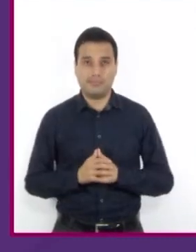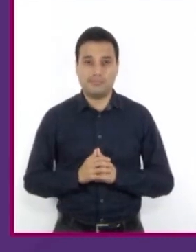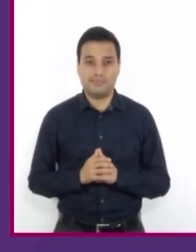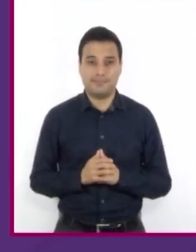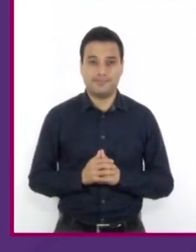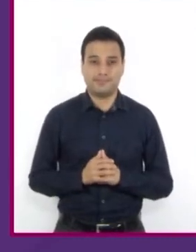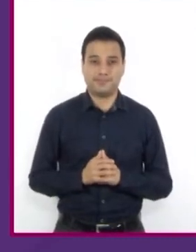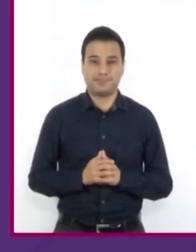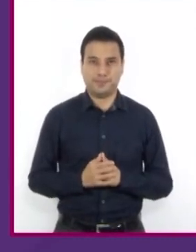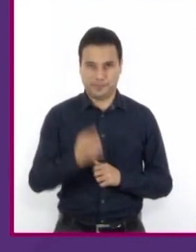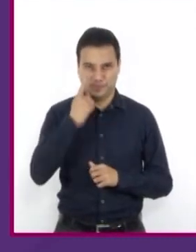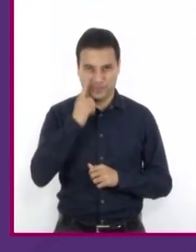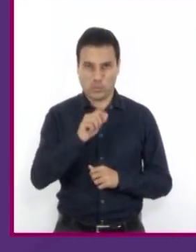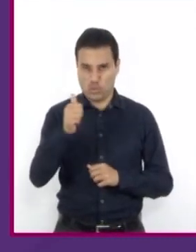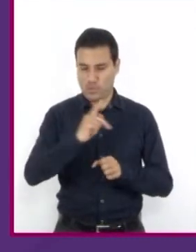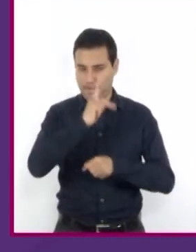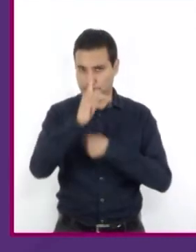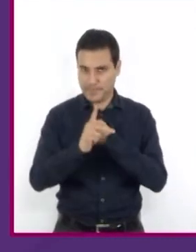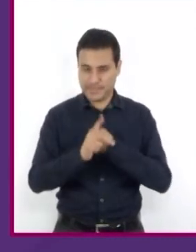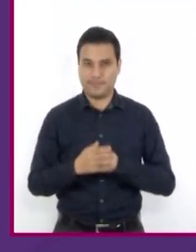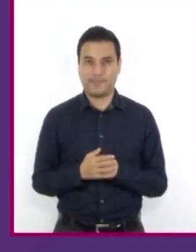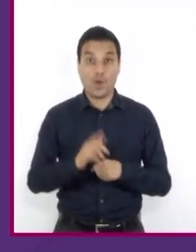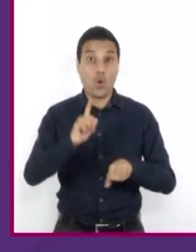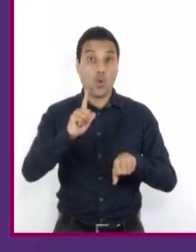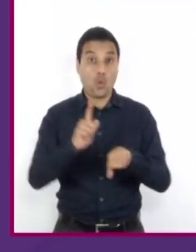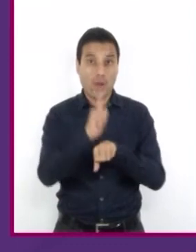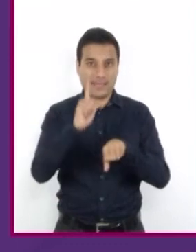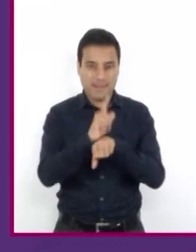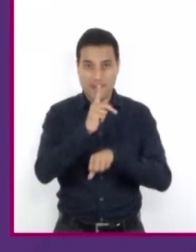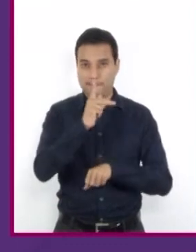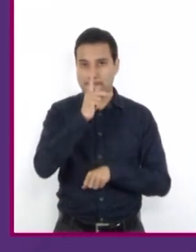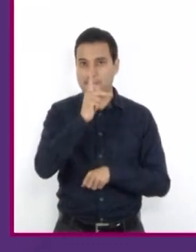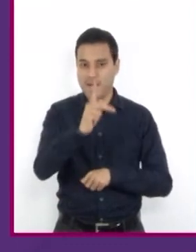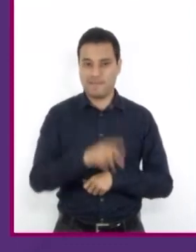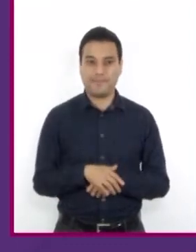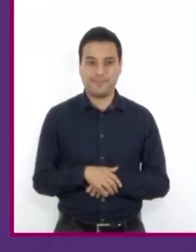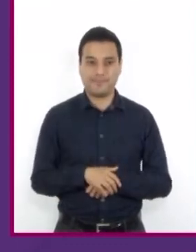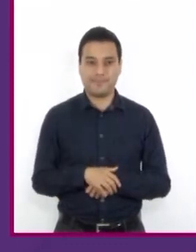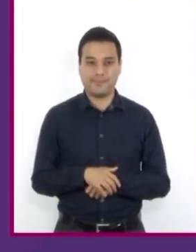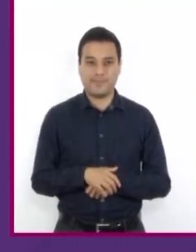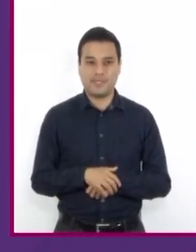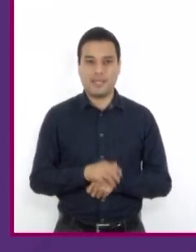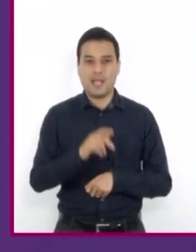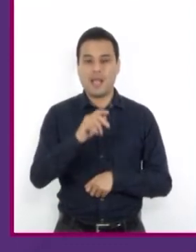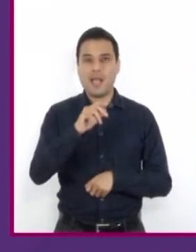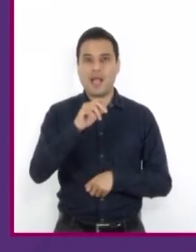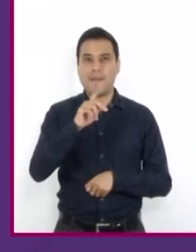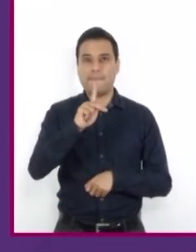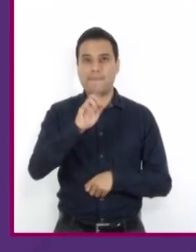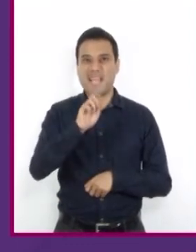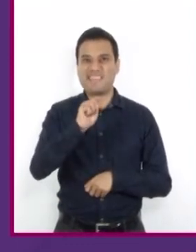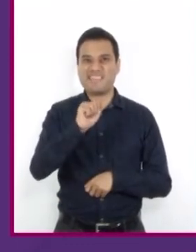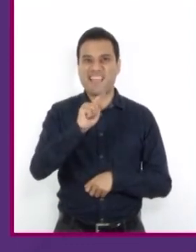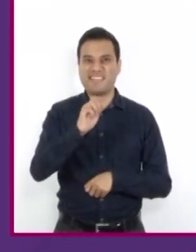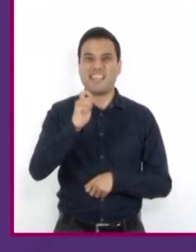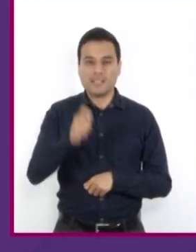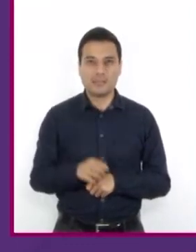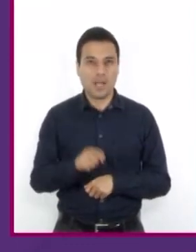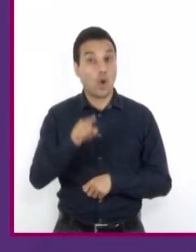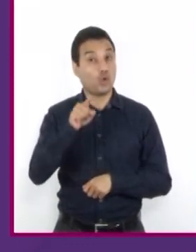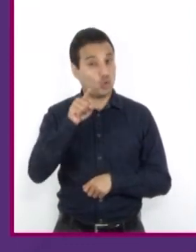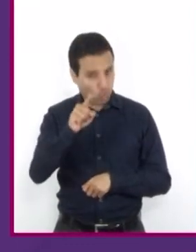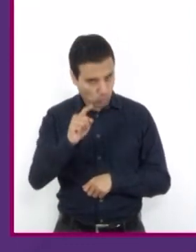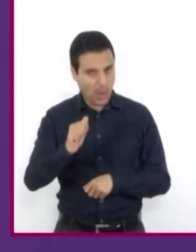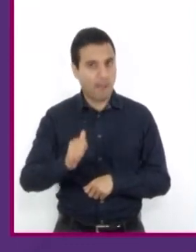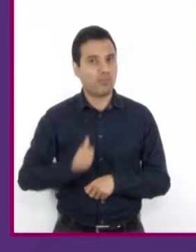Veamos otros dos países. En Guatemala, la expresión de apetate. En México sería, ¡te aprovechas!